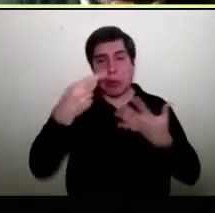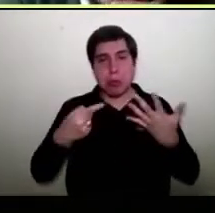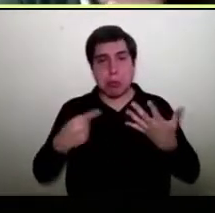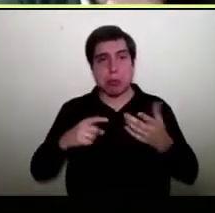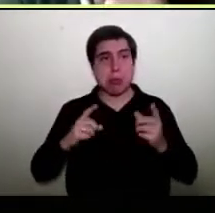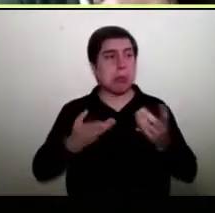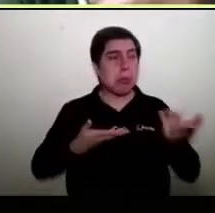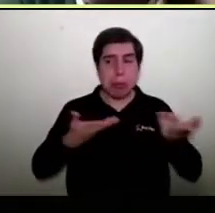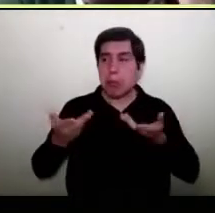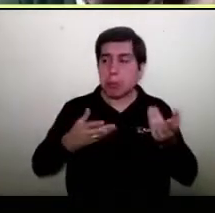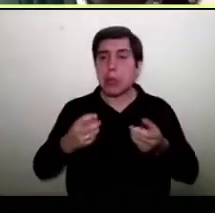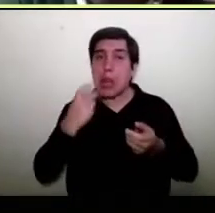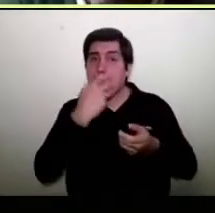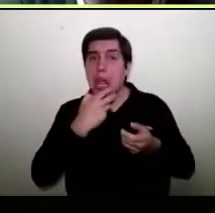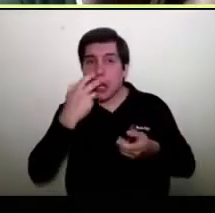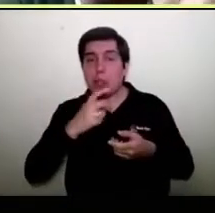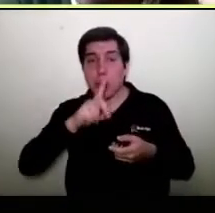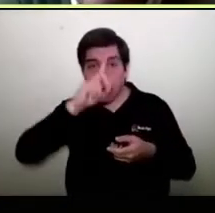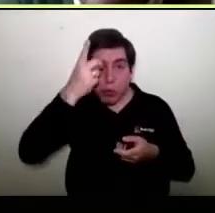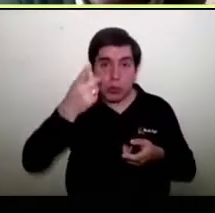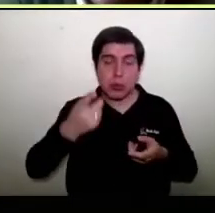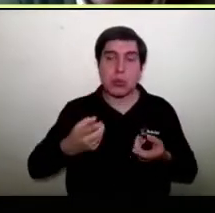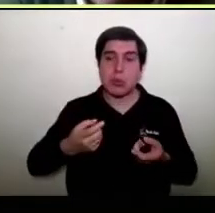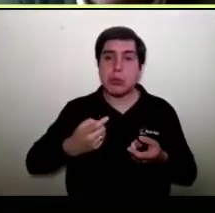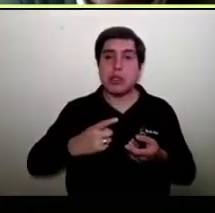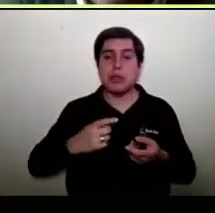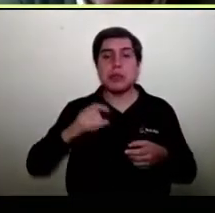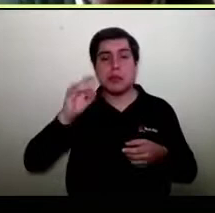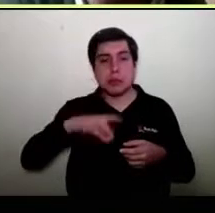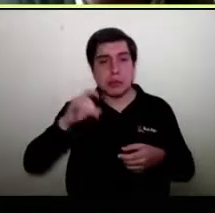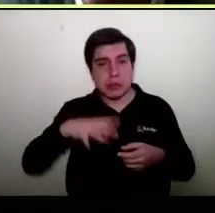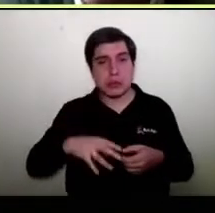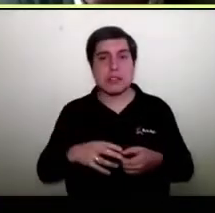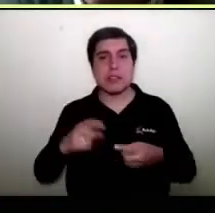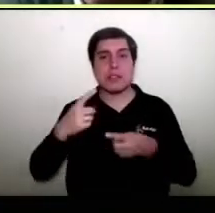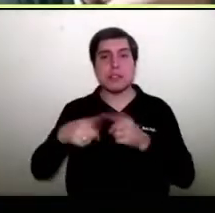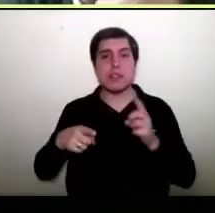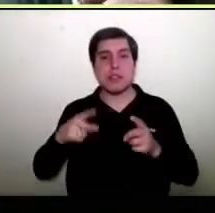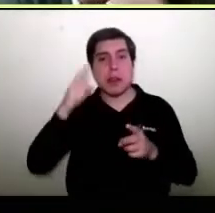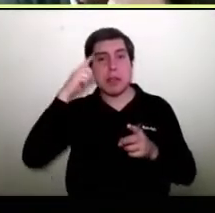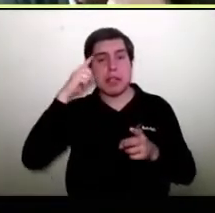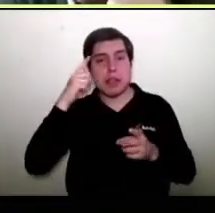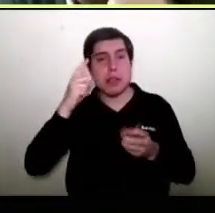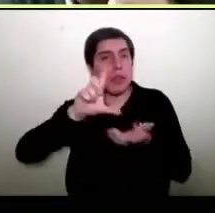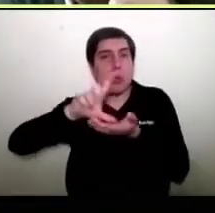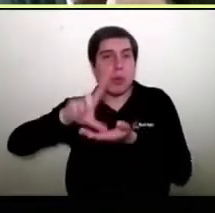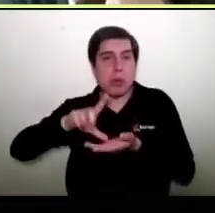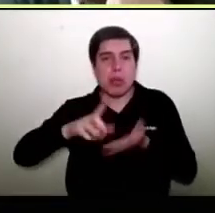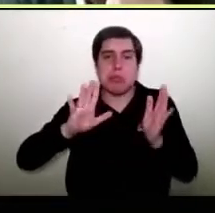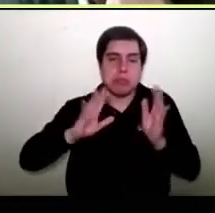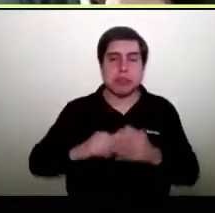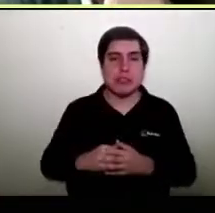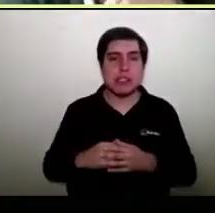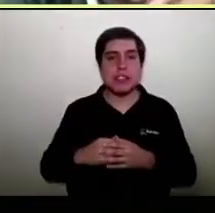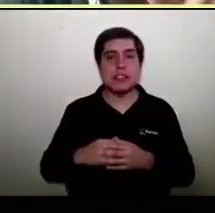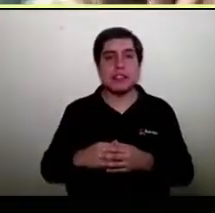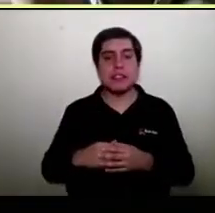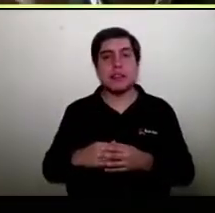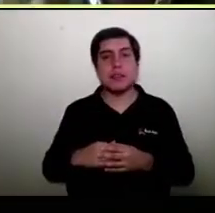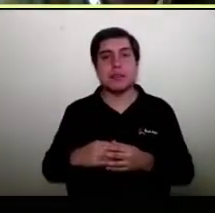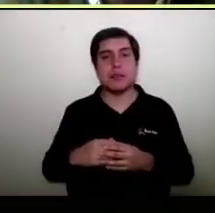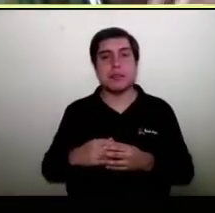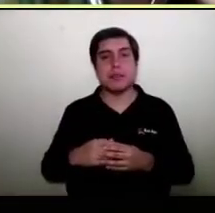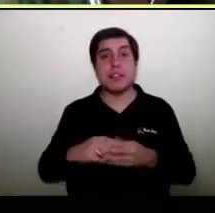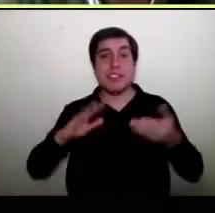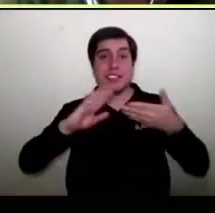tales como el idioma, las costumbres, los valores, las tareas, la misión del mundo, la ubicación geográfica o los roles. Entonces, cuando hablamos de una